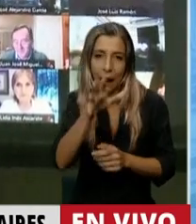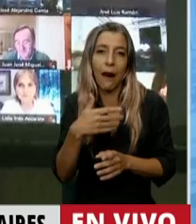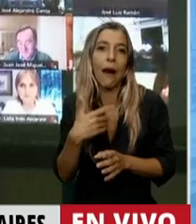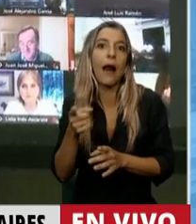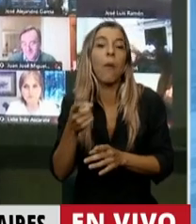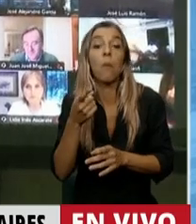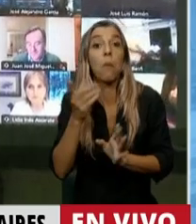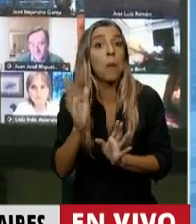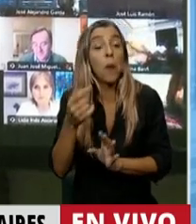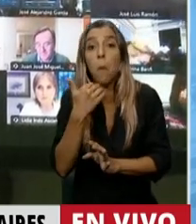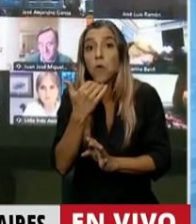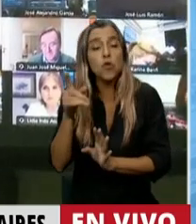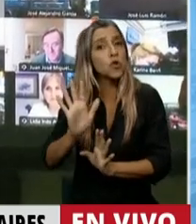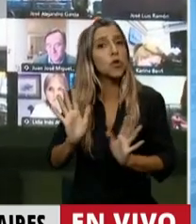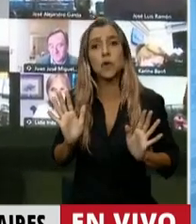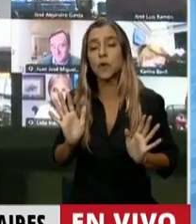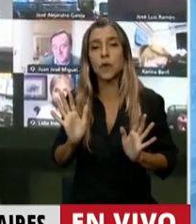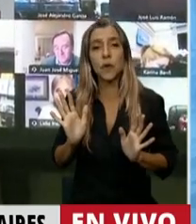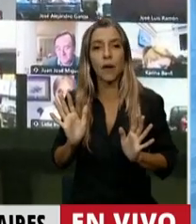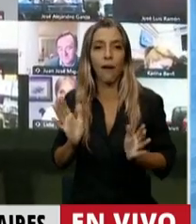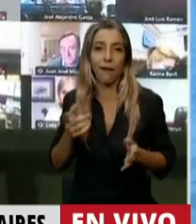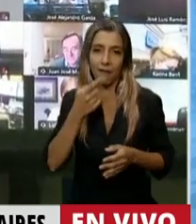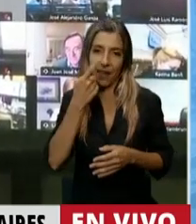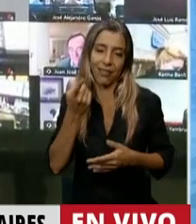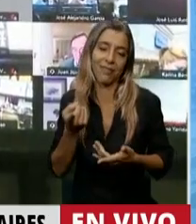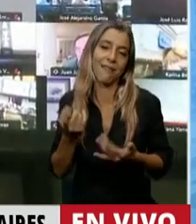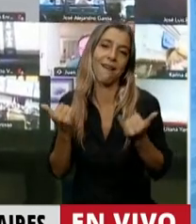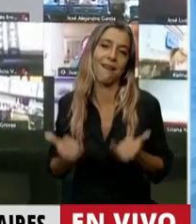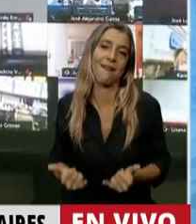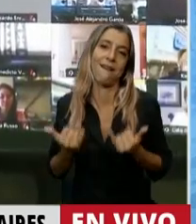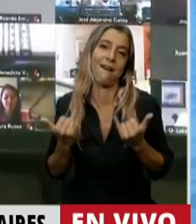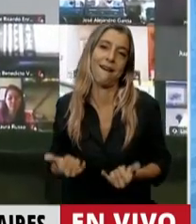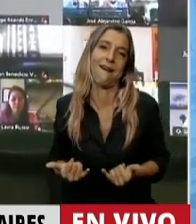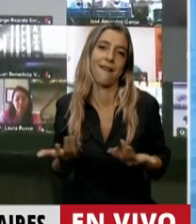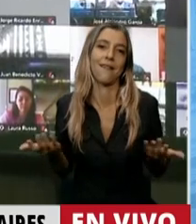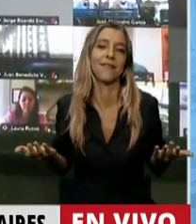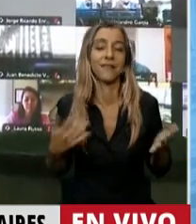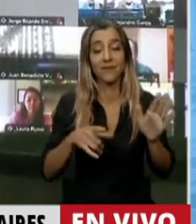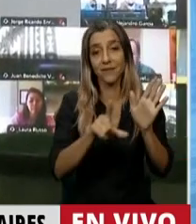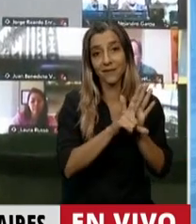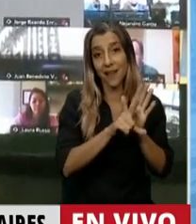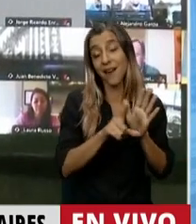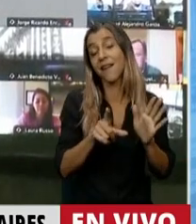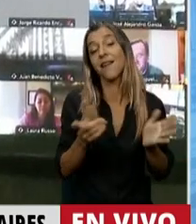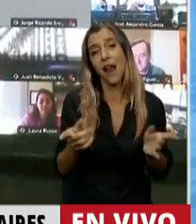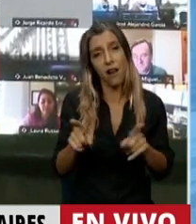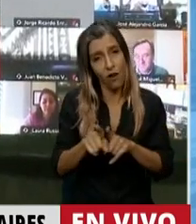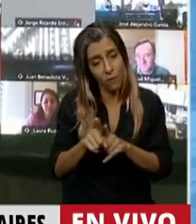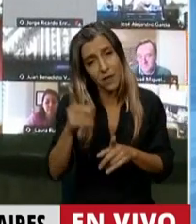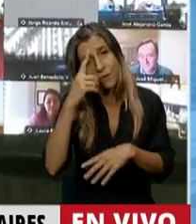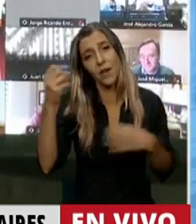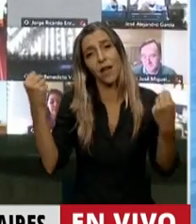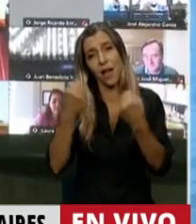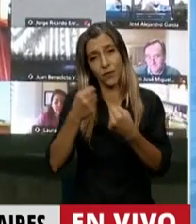No, entonces esta ley, justamente como el acuerdo de Cazú,